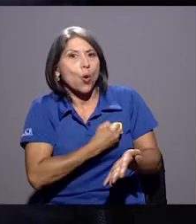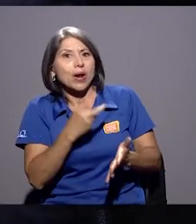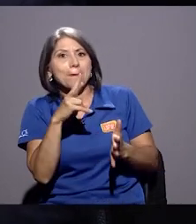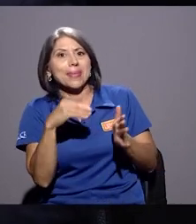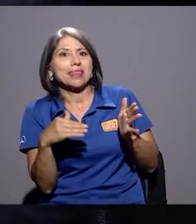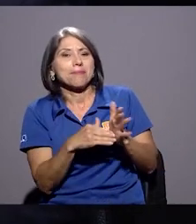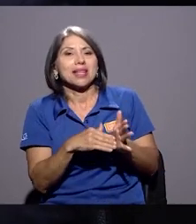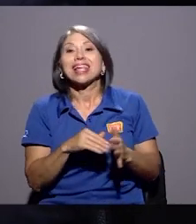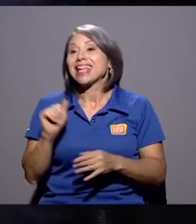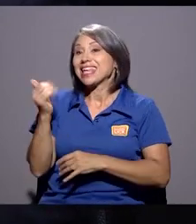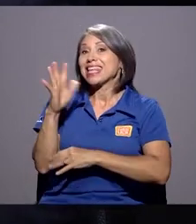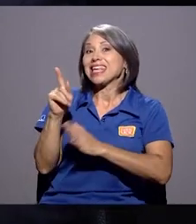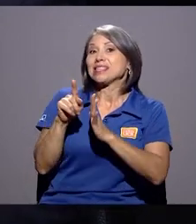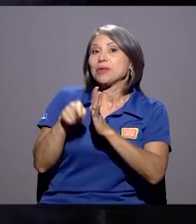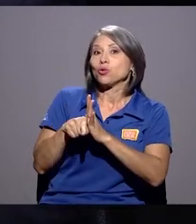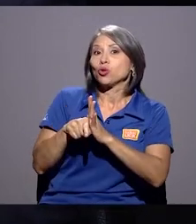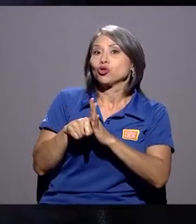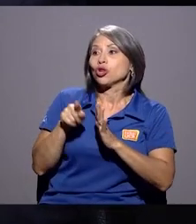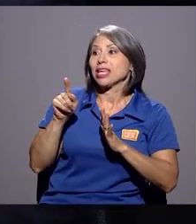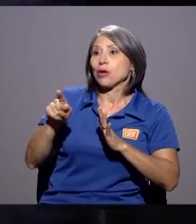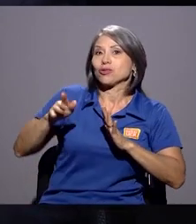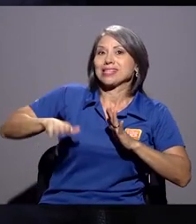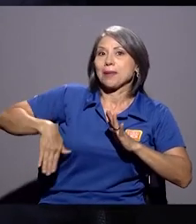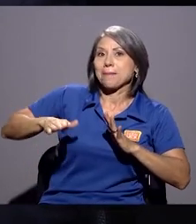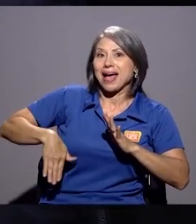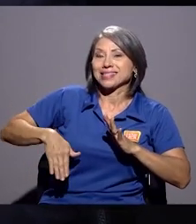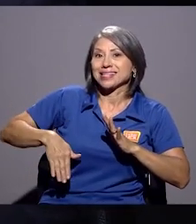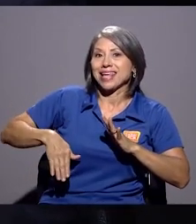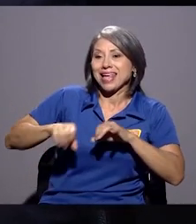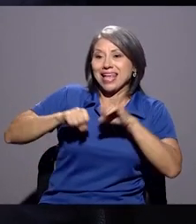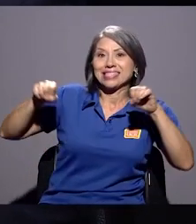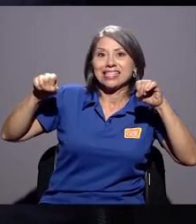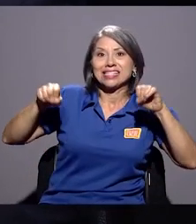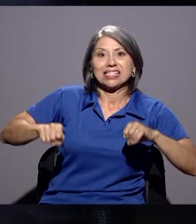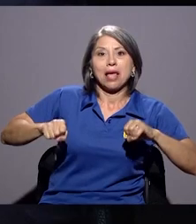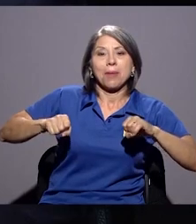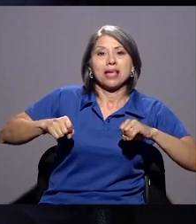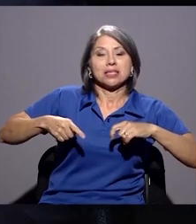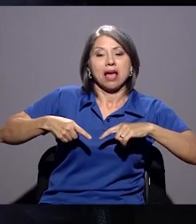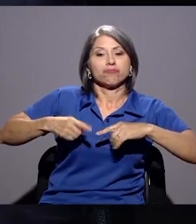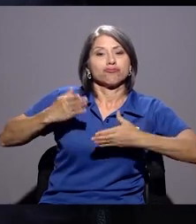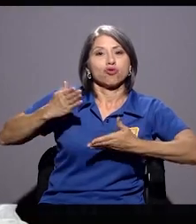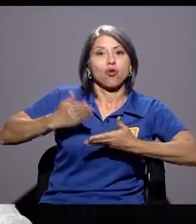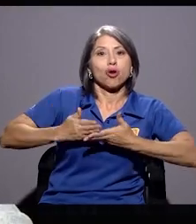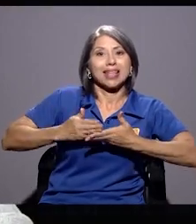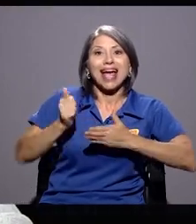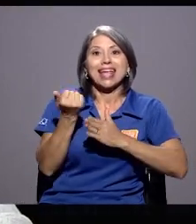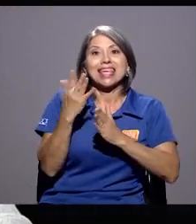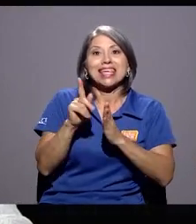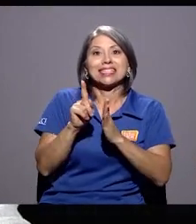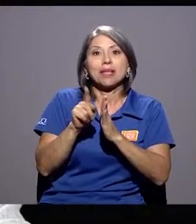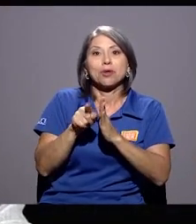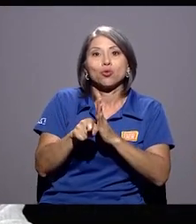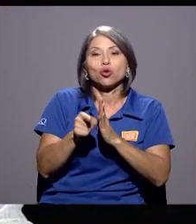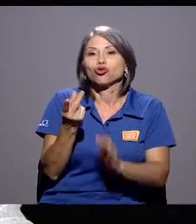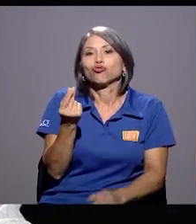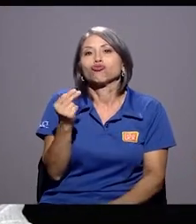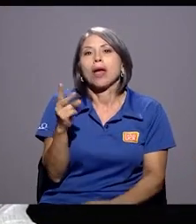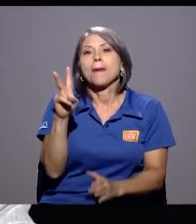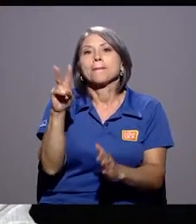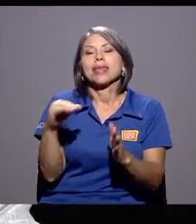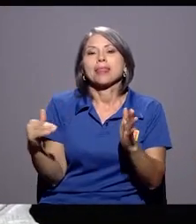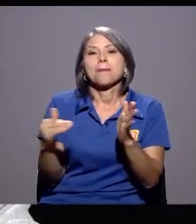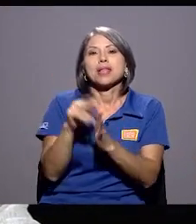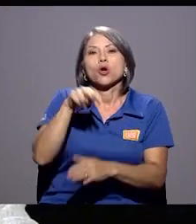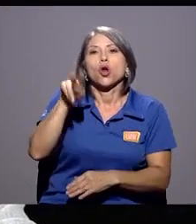inmediatamente el sistema corta la tarjeta de ese día, 15 minutos valen 20 mil colones. Cada día va a valer más y luego entran en